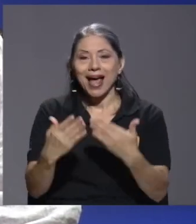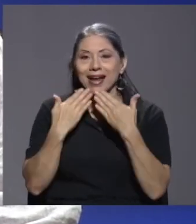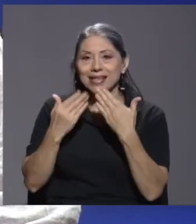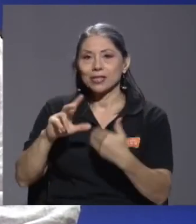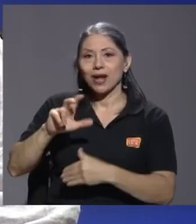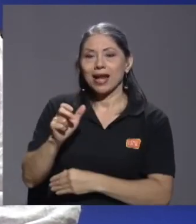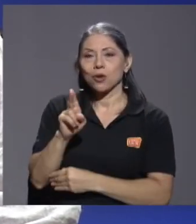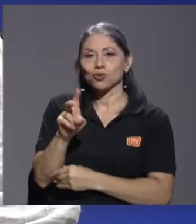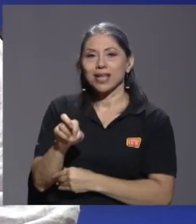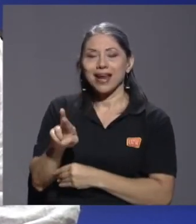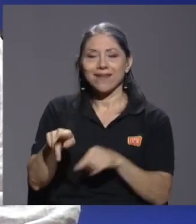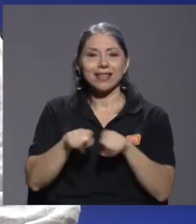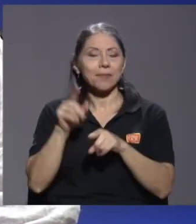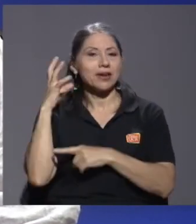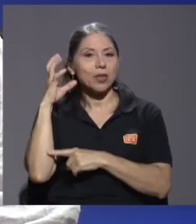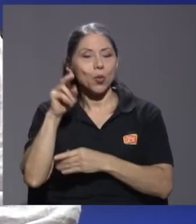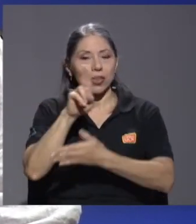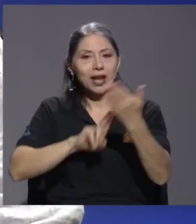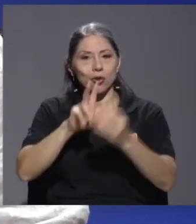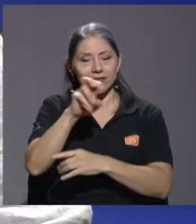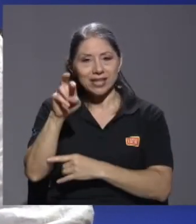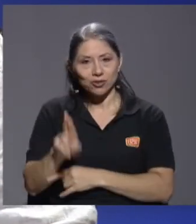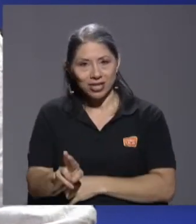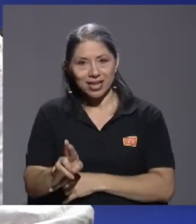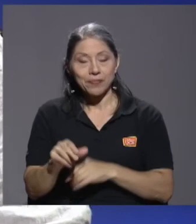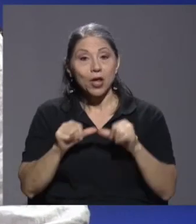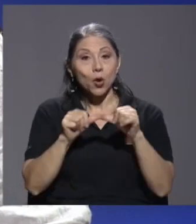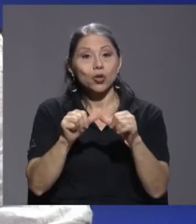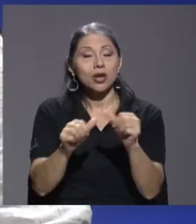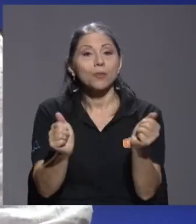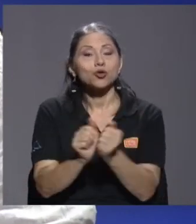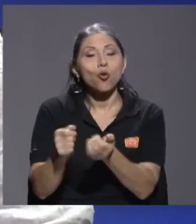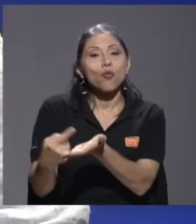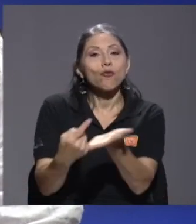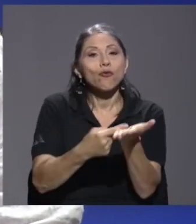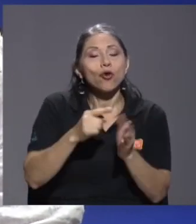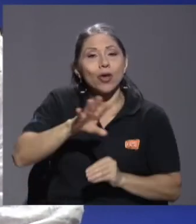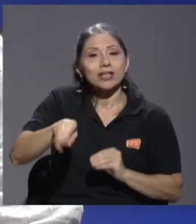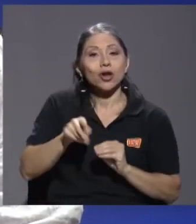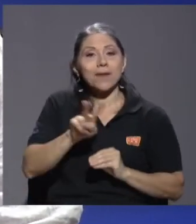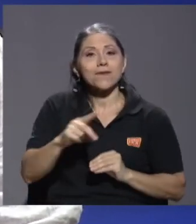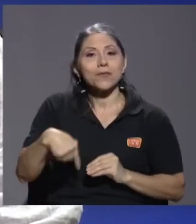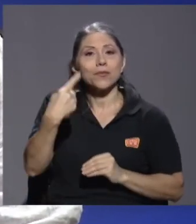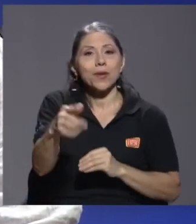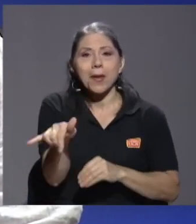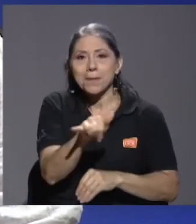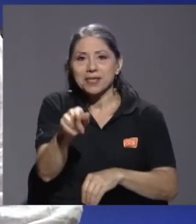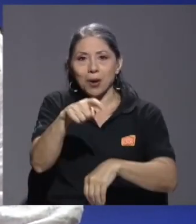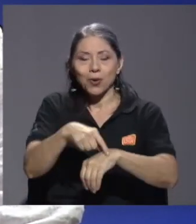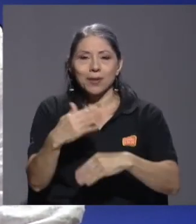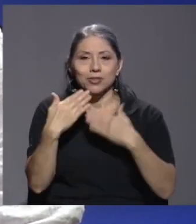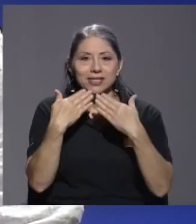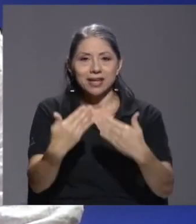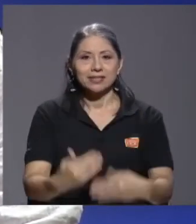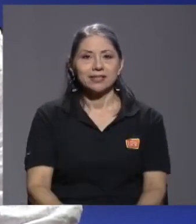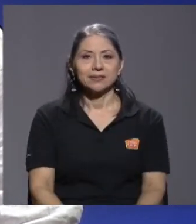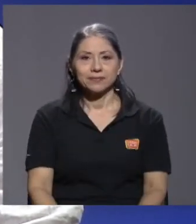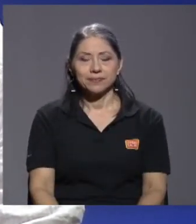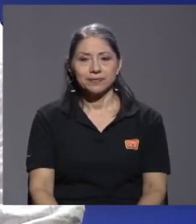a Canal UCR y a Radio Emisoras de la Universidad de Costa Rica continuamos con un foro adicional el próximo viernes a la misma hora muchísimas gracias